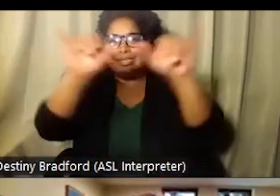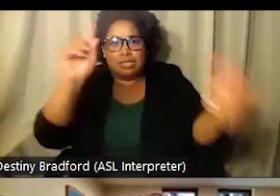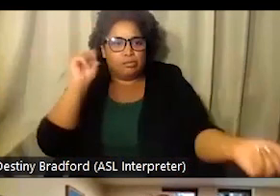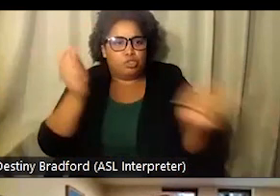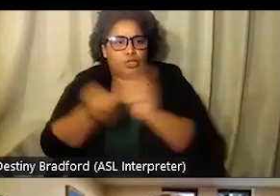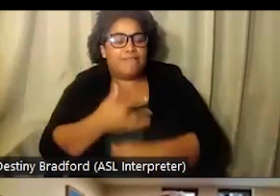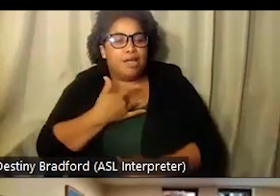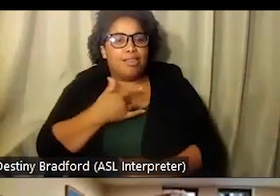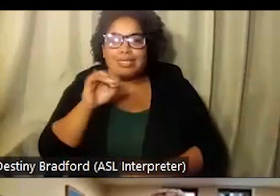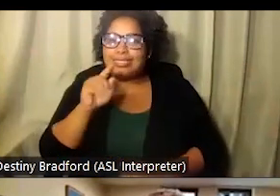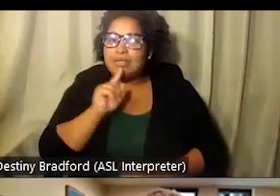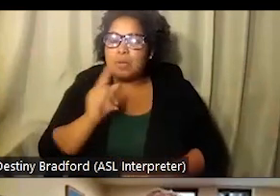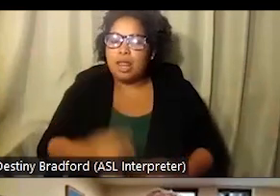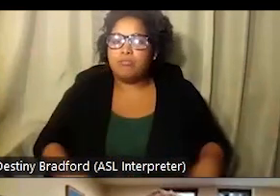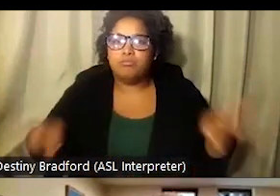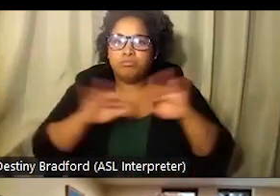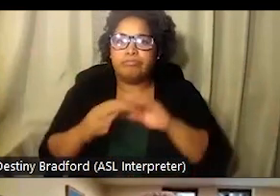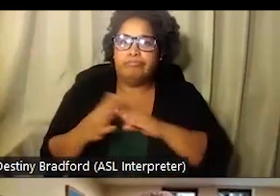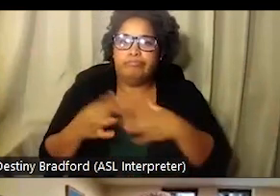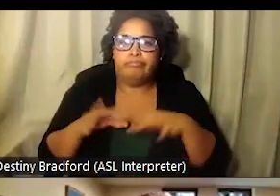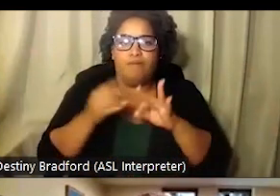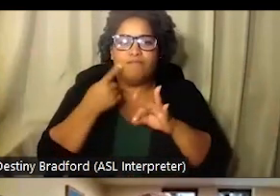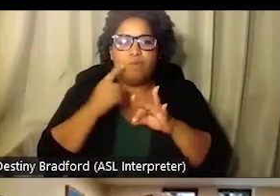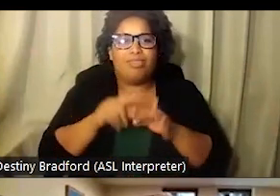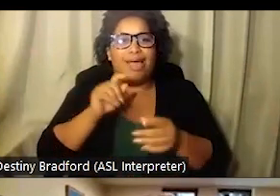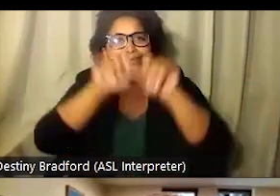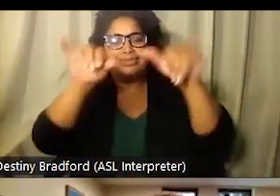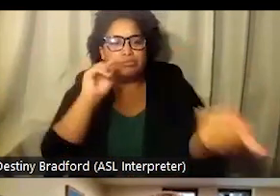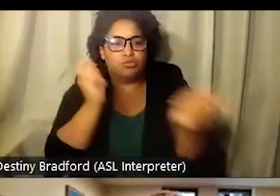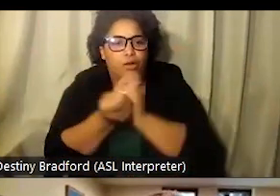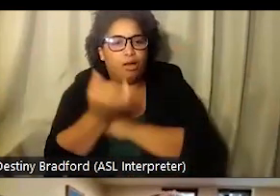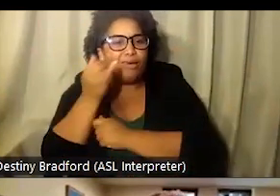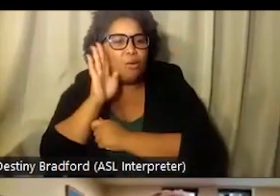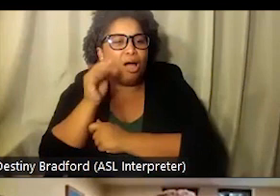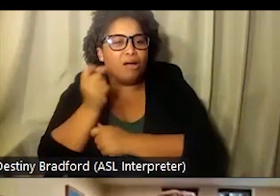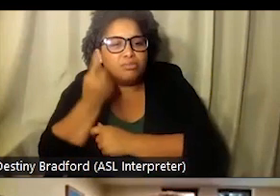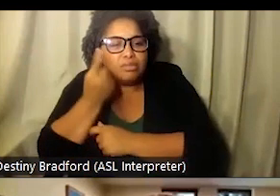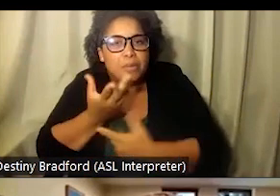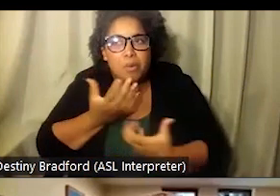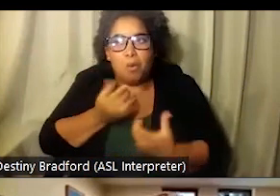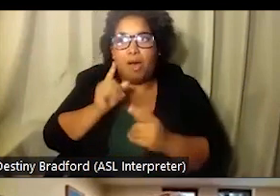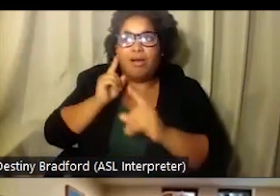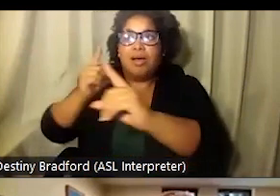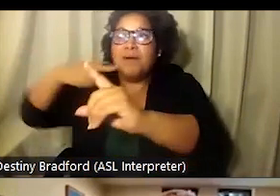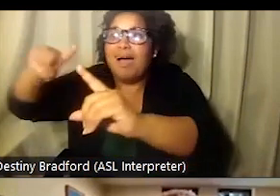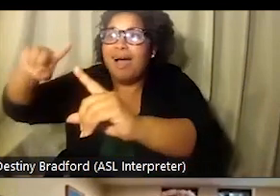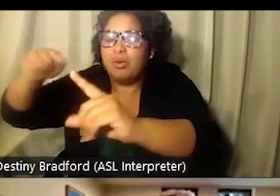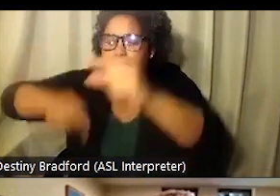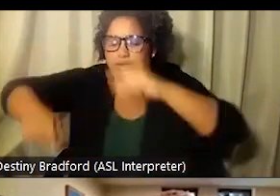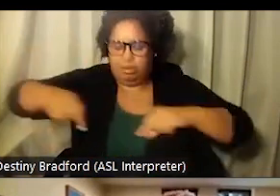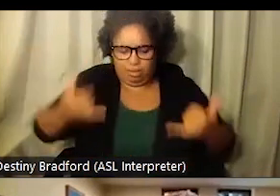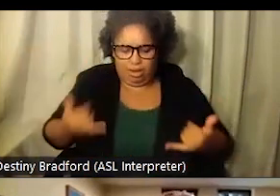O alguien descartable. Y de nuevo, siento yo que los datos es algo... La recopilación de datos es algo esencial,